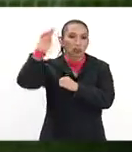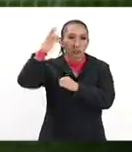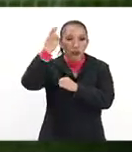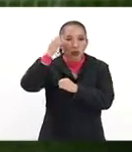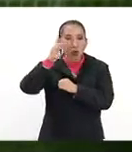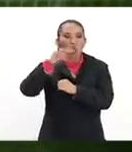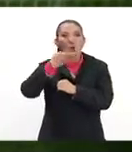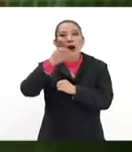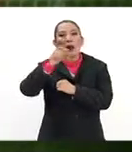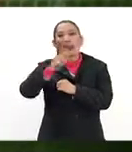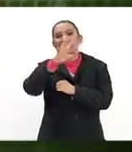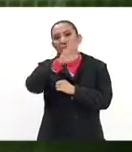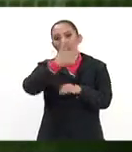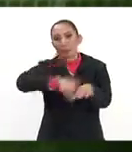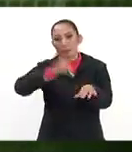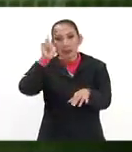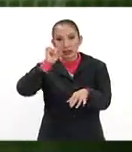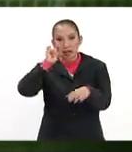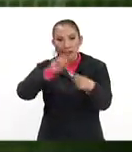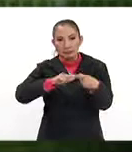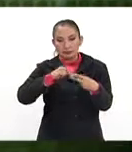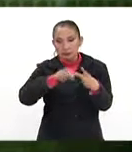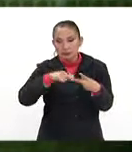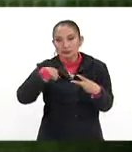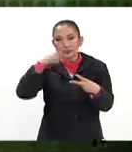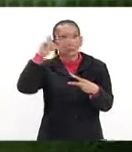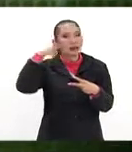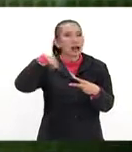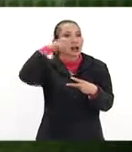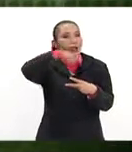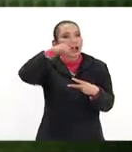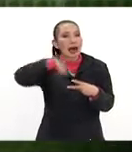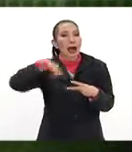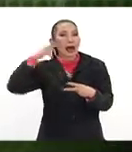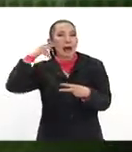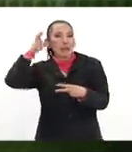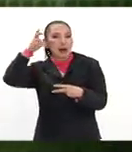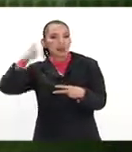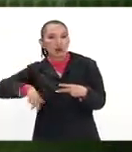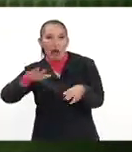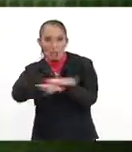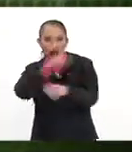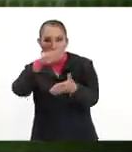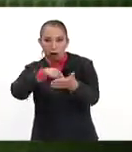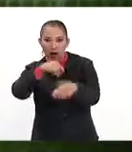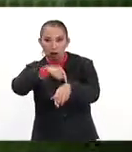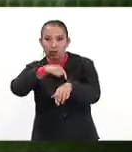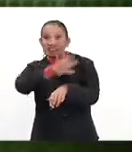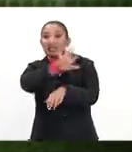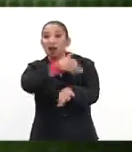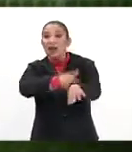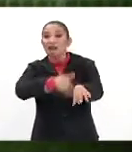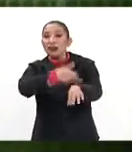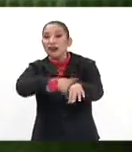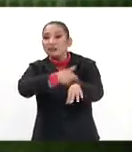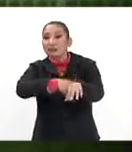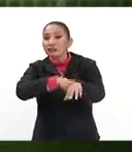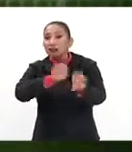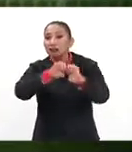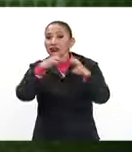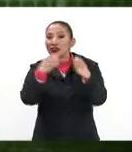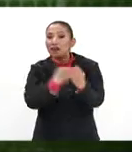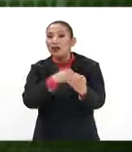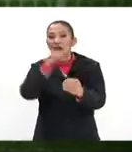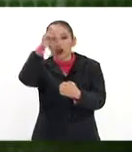Buap a las 5 de la tarde mañana. También América Pachuca, este es uno de los que cambia de horario también, 5 de la tarde en el